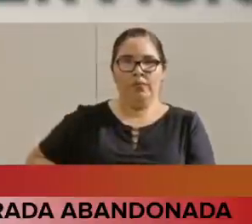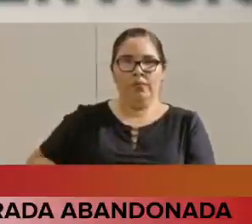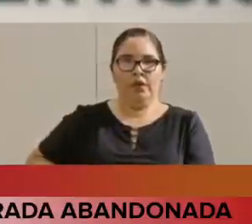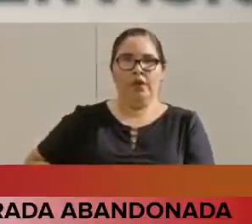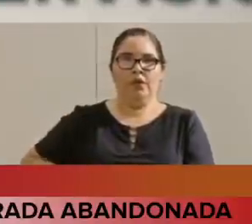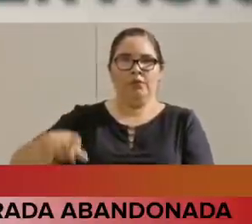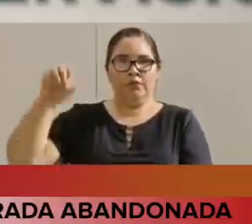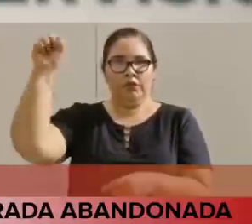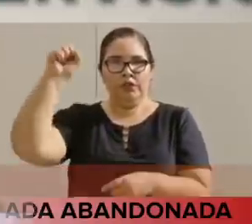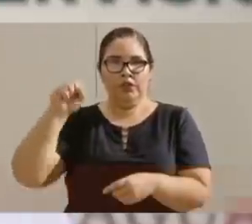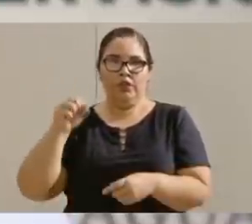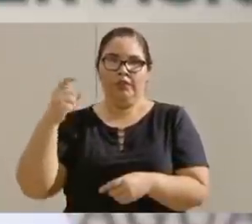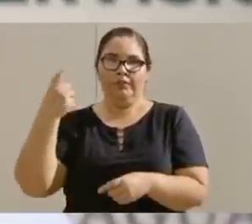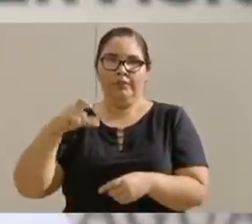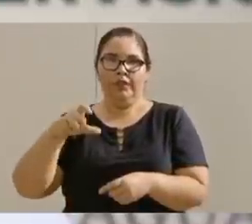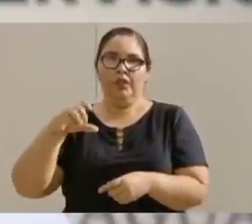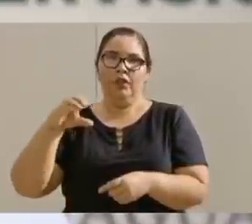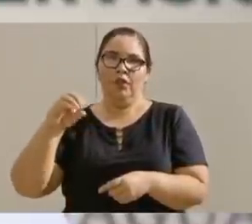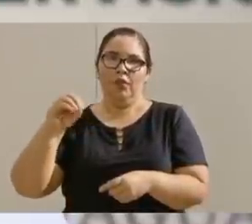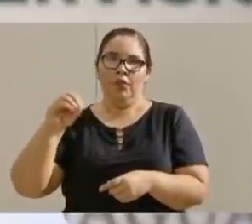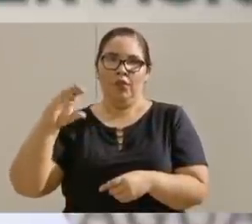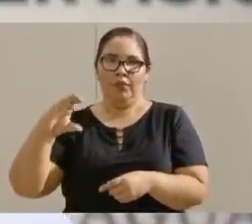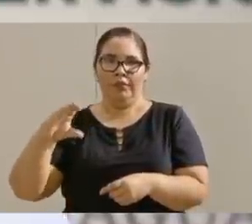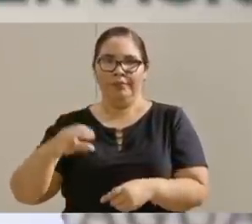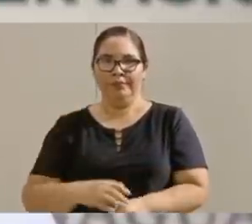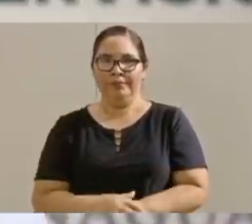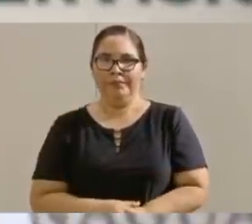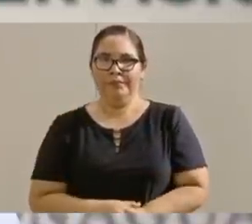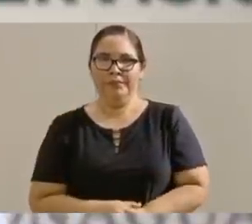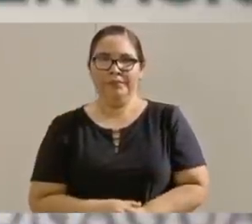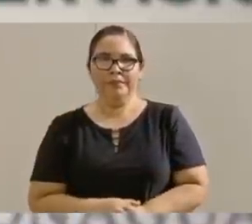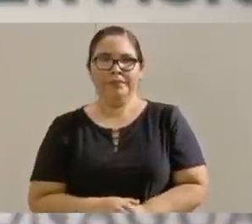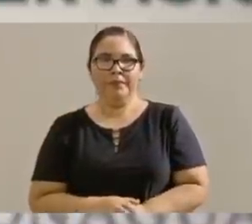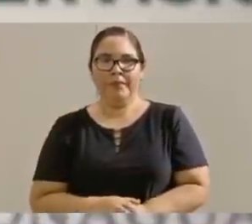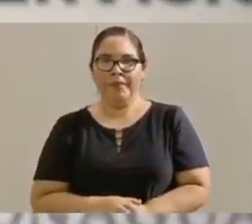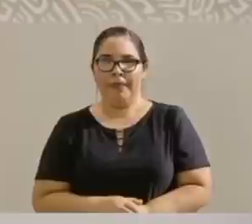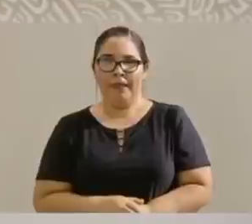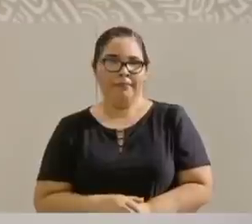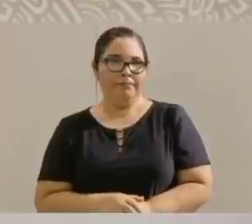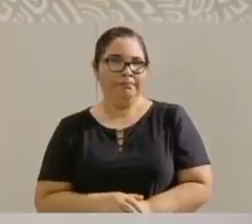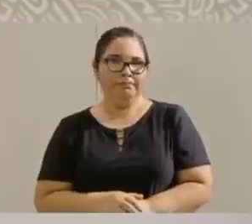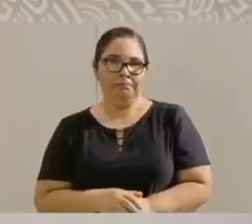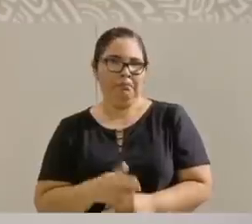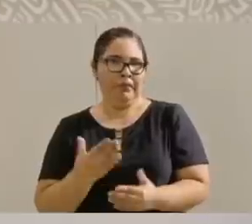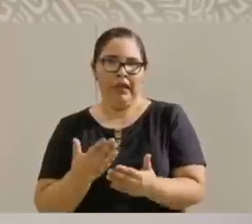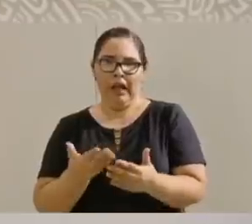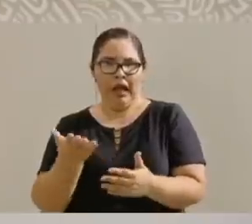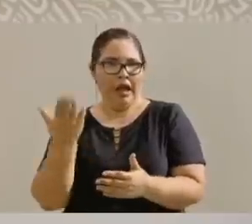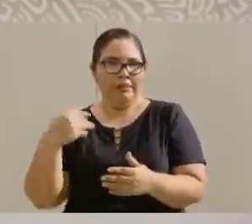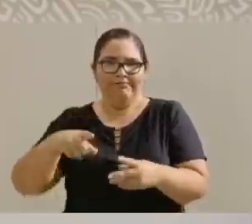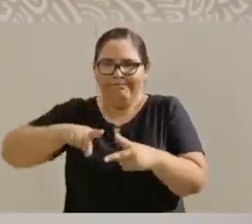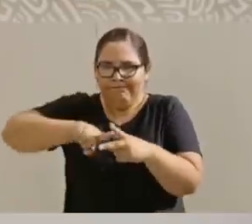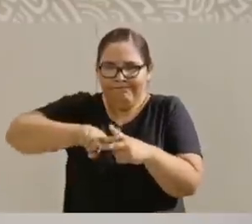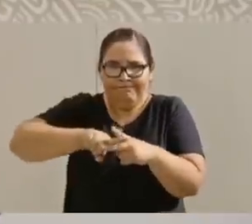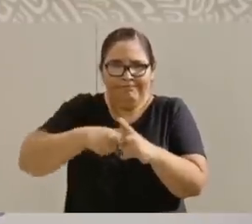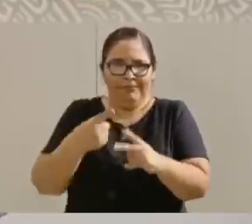Sinaloa, Quirín Ordaz. Desde el principio de